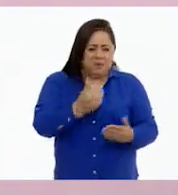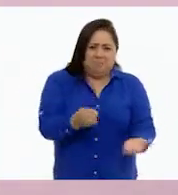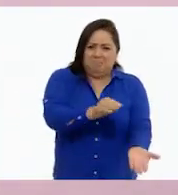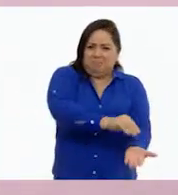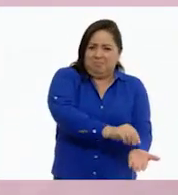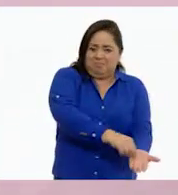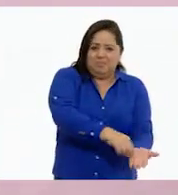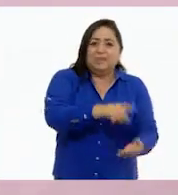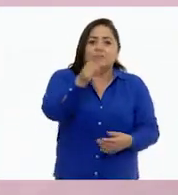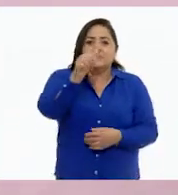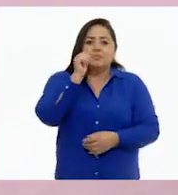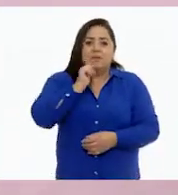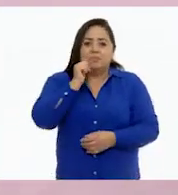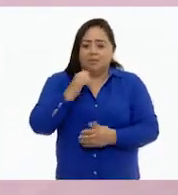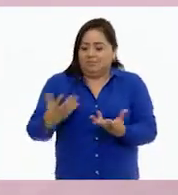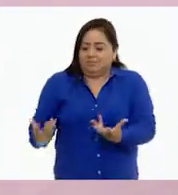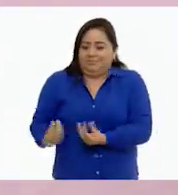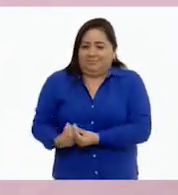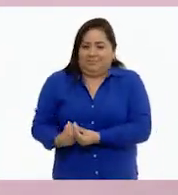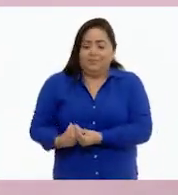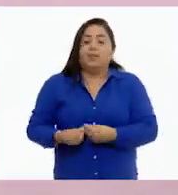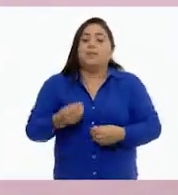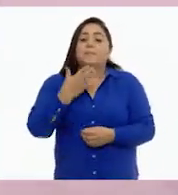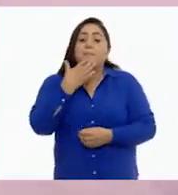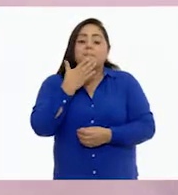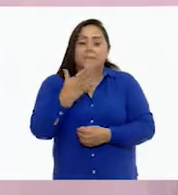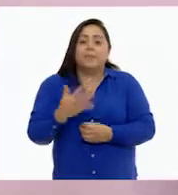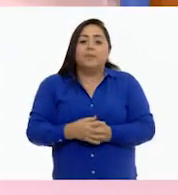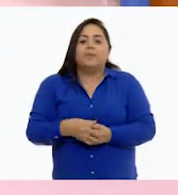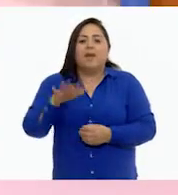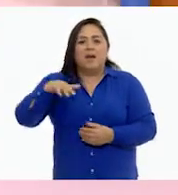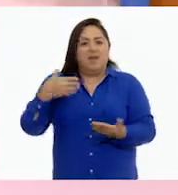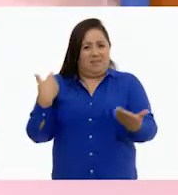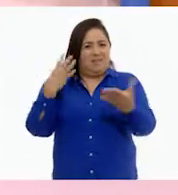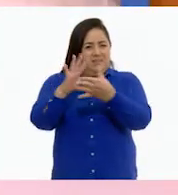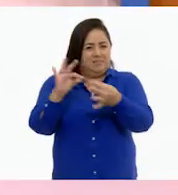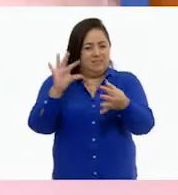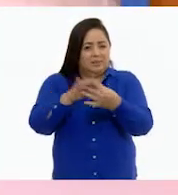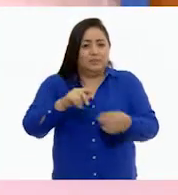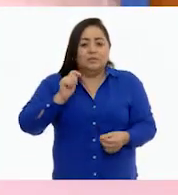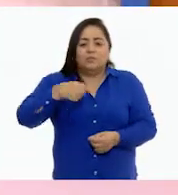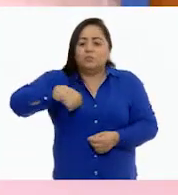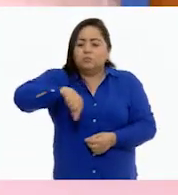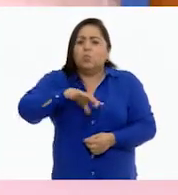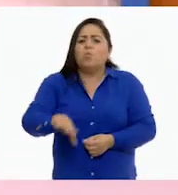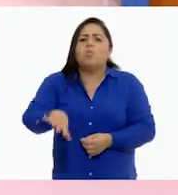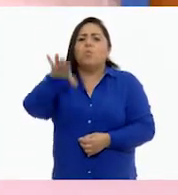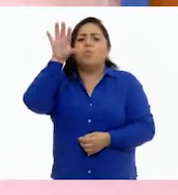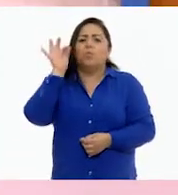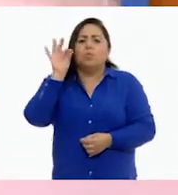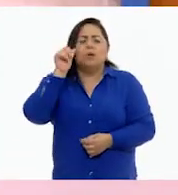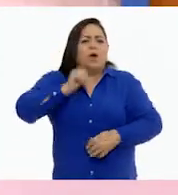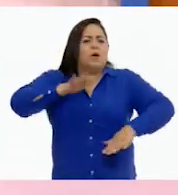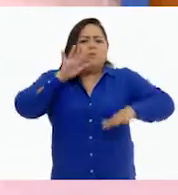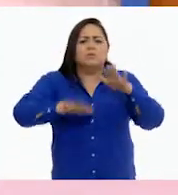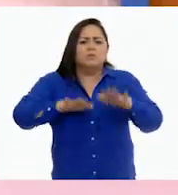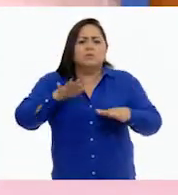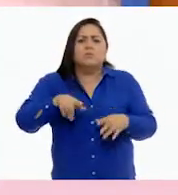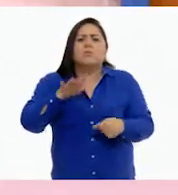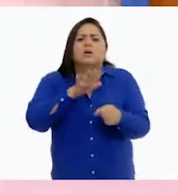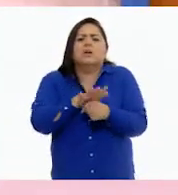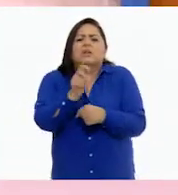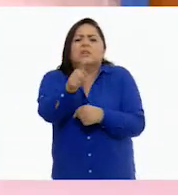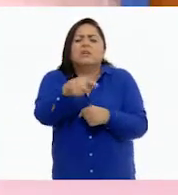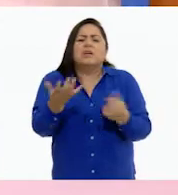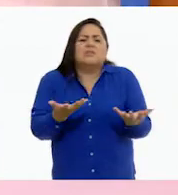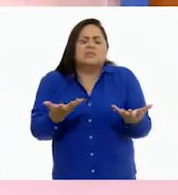mano, que tienes que tener juntito a ti, ¿de acuerdo? Bien. Como te mencionaba, nosotros elegimos muchas veces qué tenemos